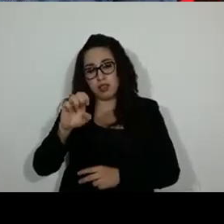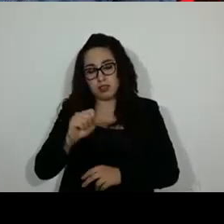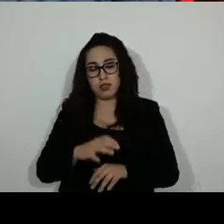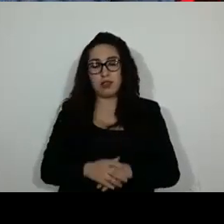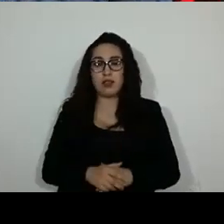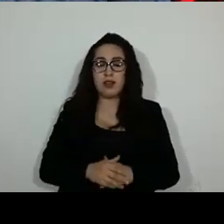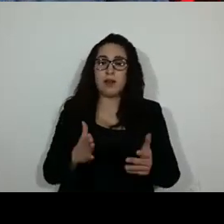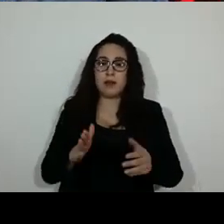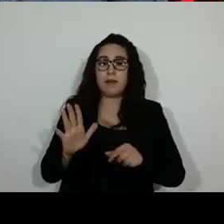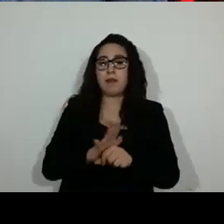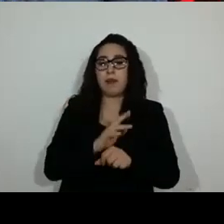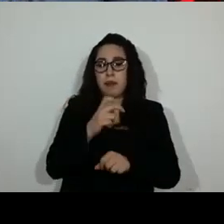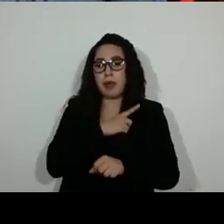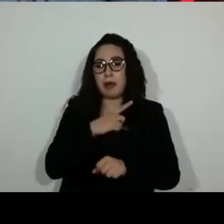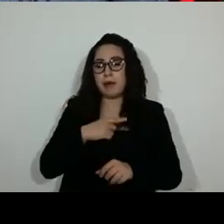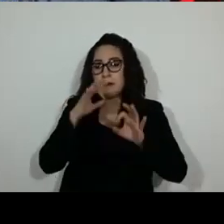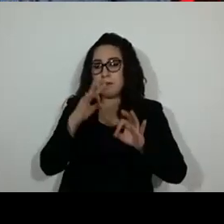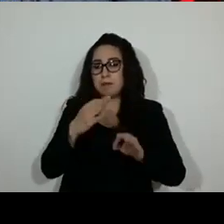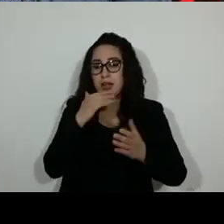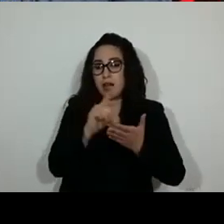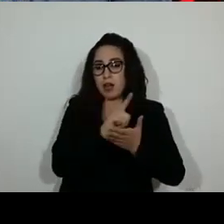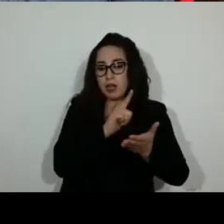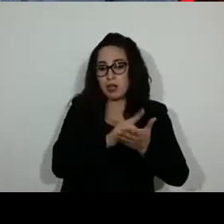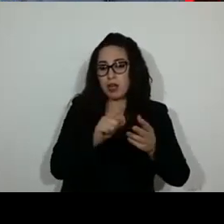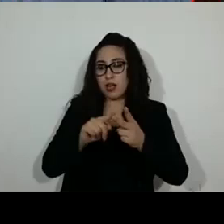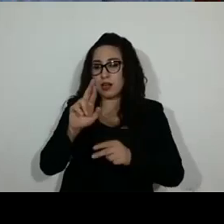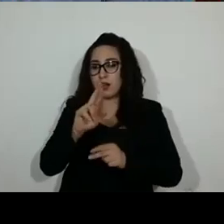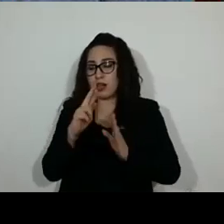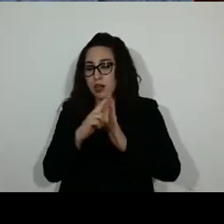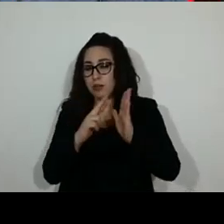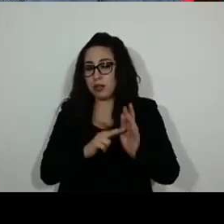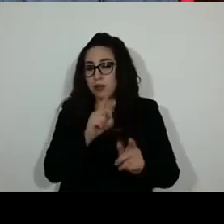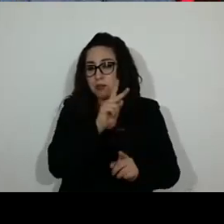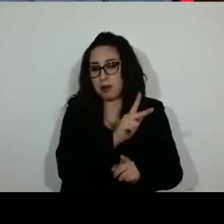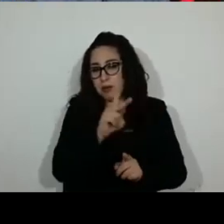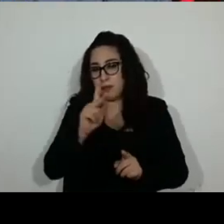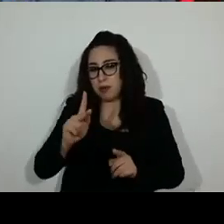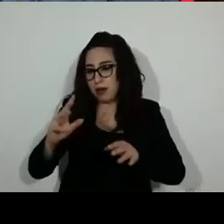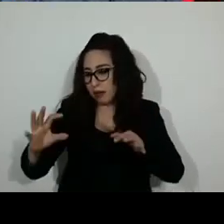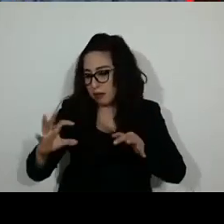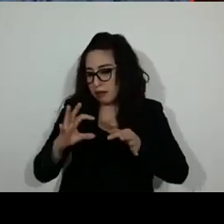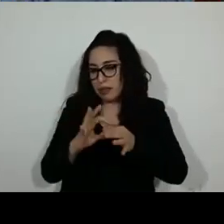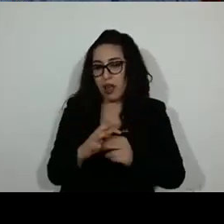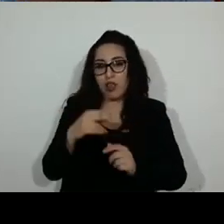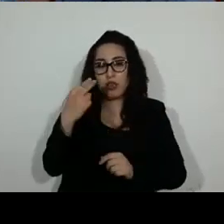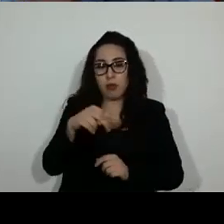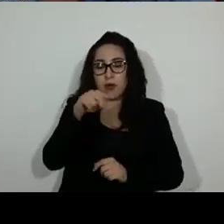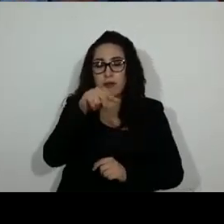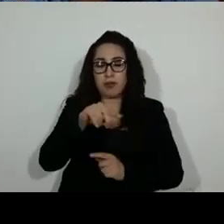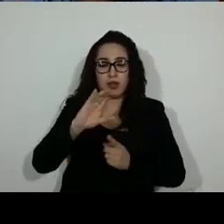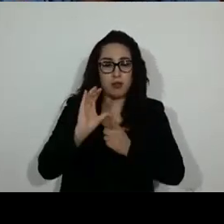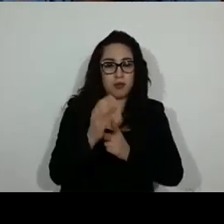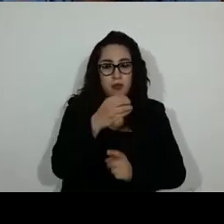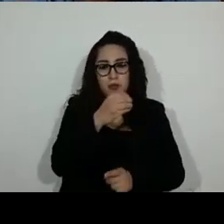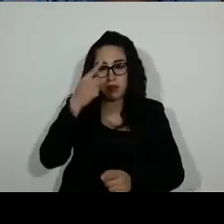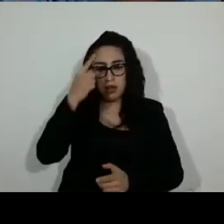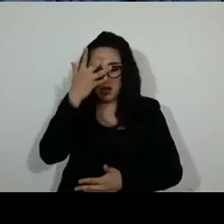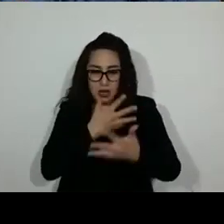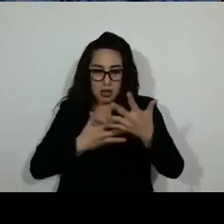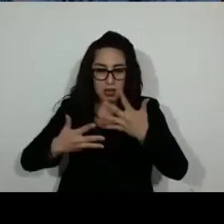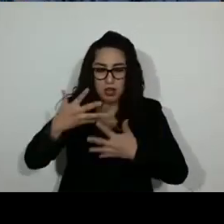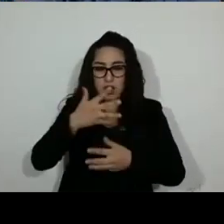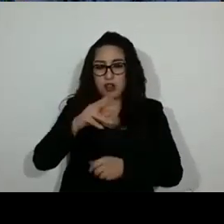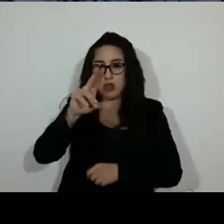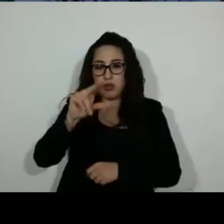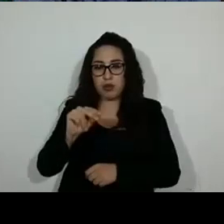armonización normativa al respecto, lo cual contribuye a generar convicciones de seguridad jurídica, así como evitar conflictos